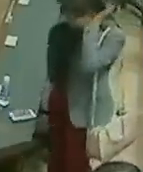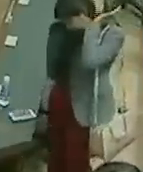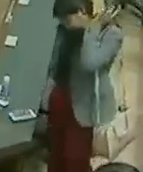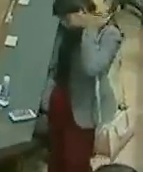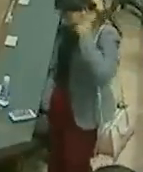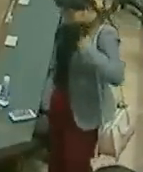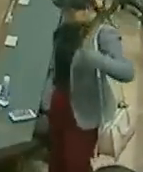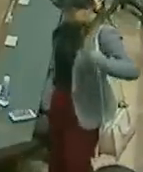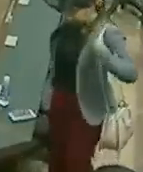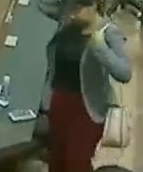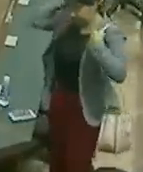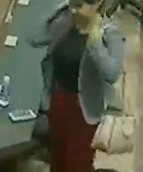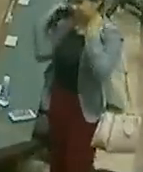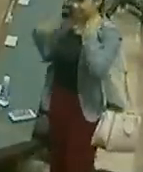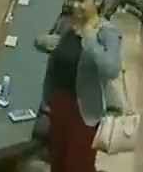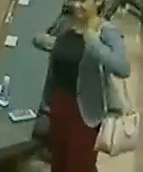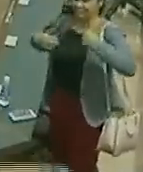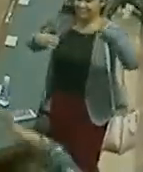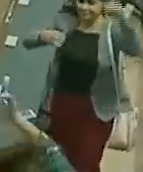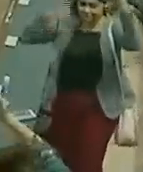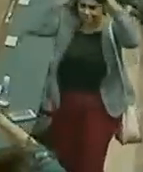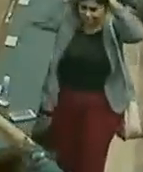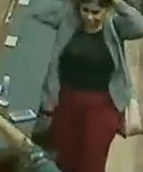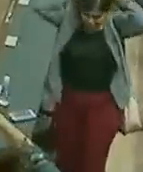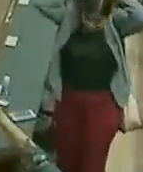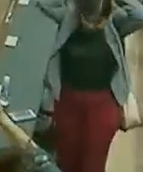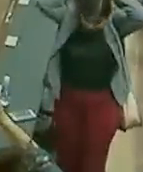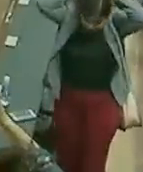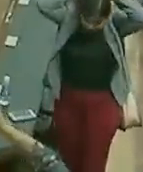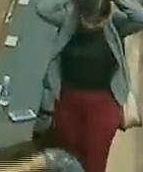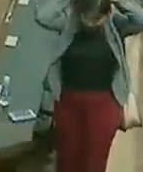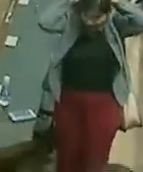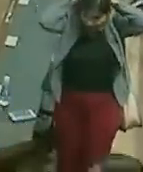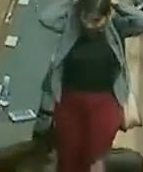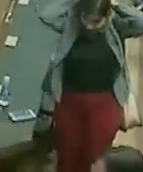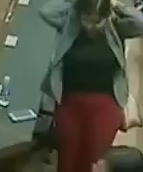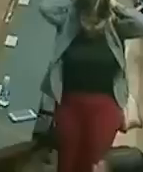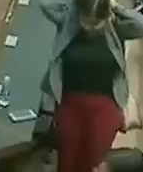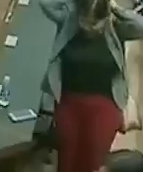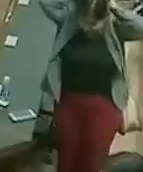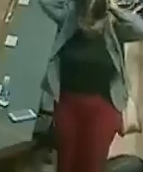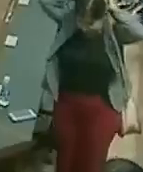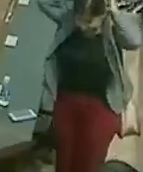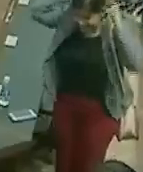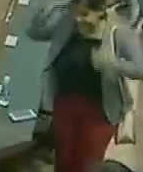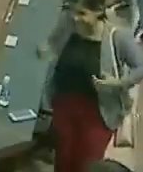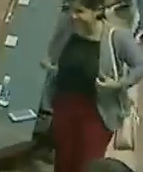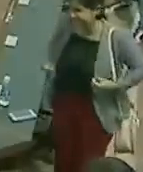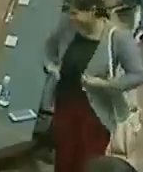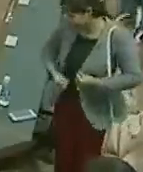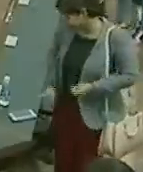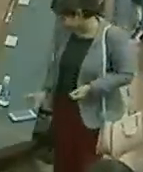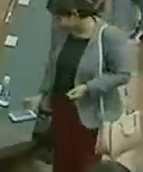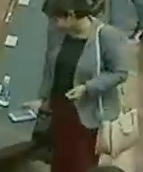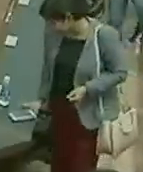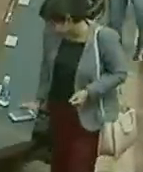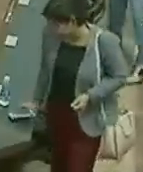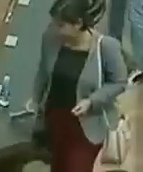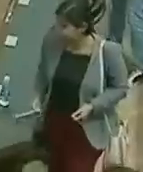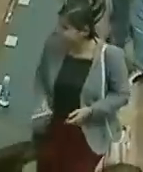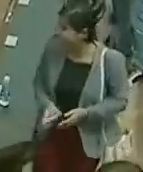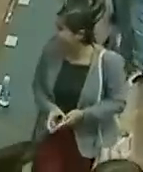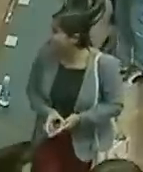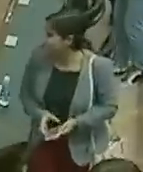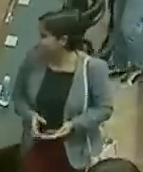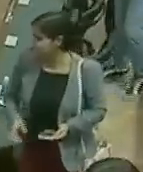unanimidad. El tercer punto de la agenda del día la continuación de la segunda discusión del proyecto de ley orgánica de